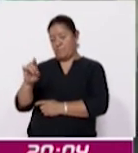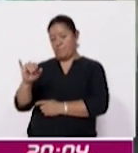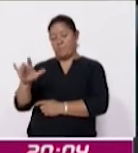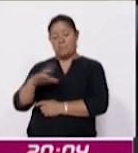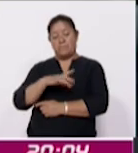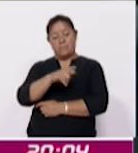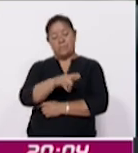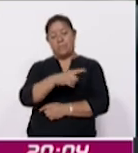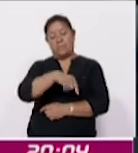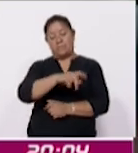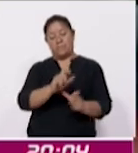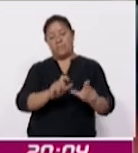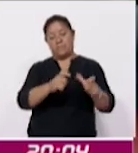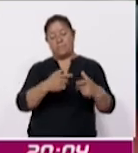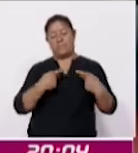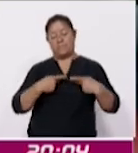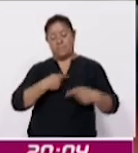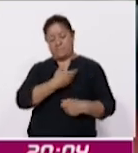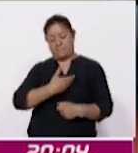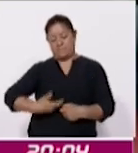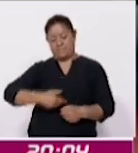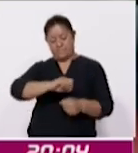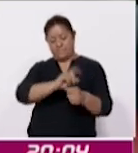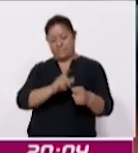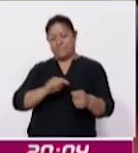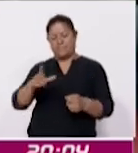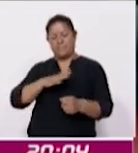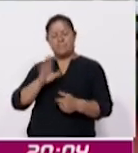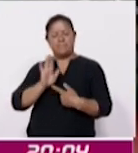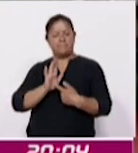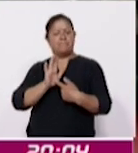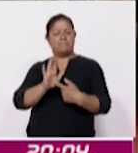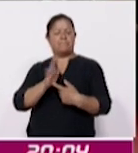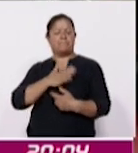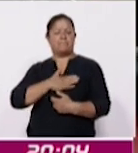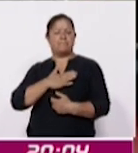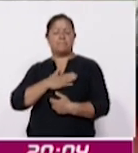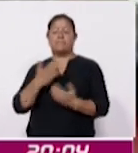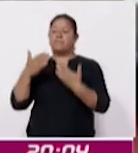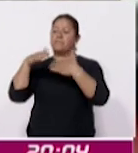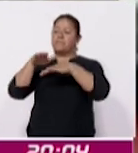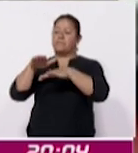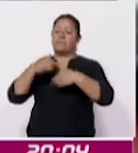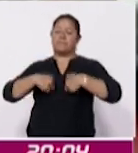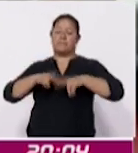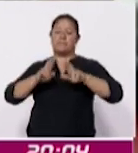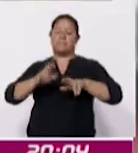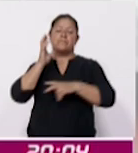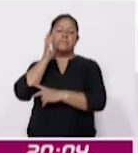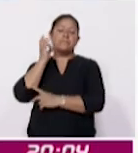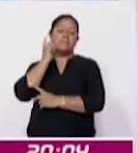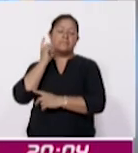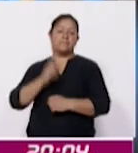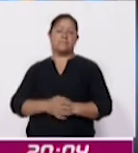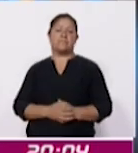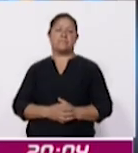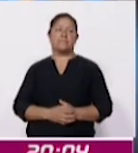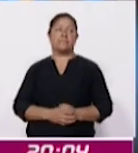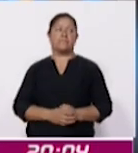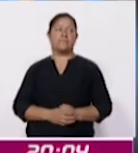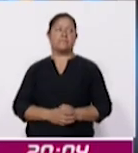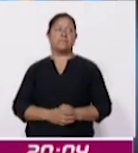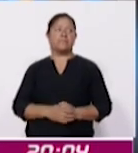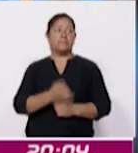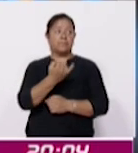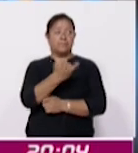empresariales del país, realizaron su posicionamiento sobre la presunta sobre representación en el Congreso de la Unión. El